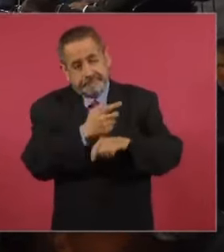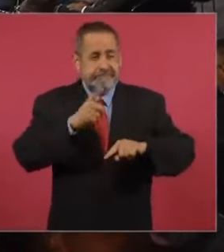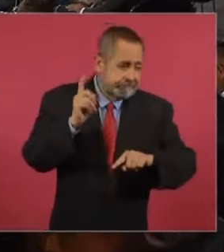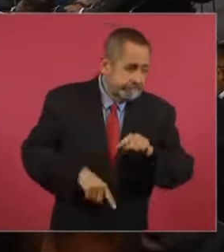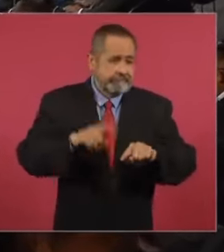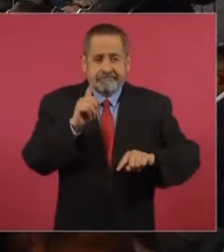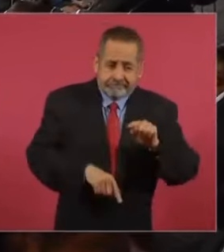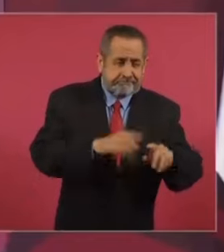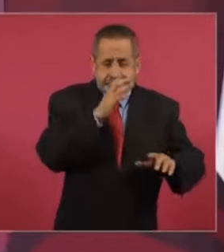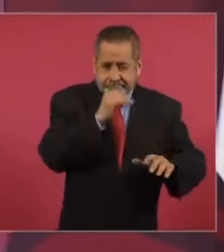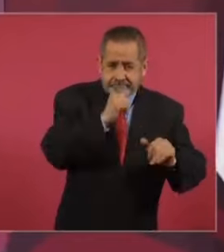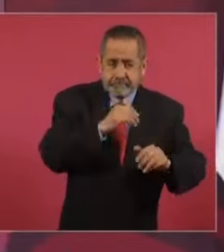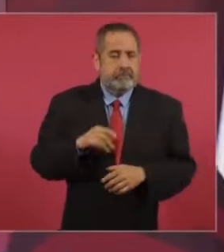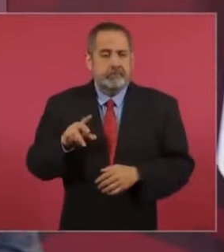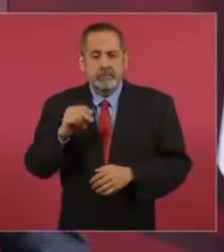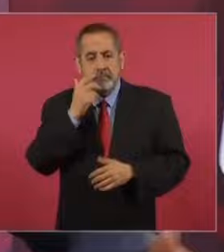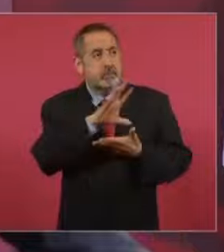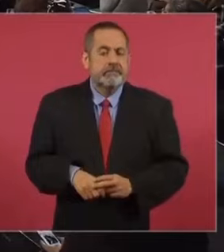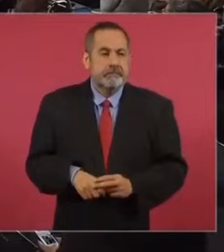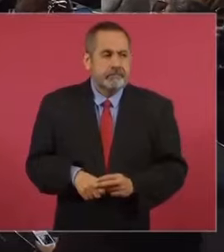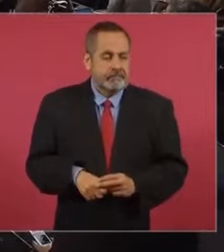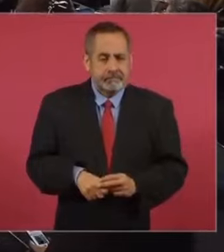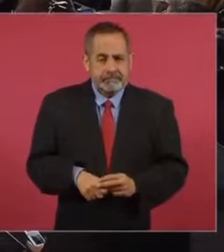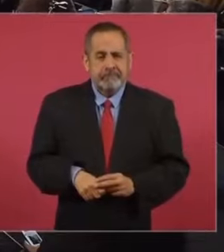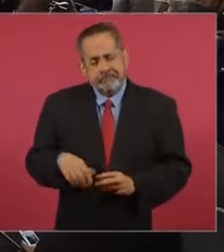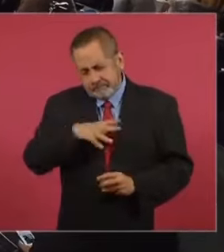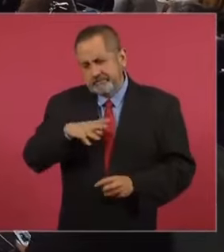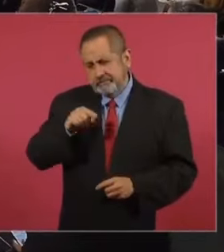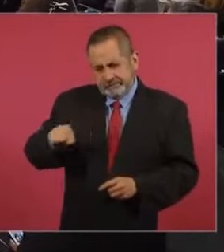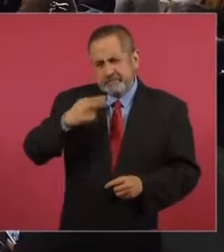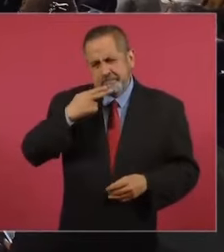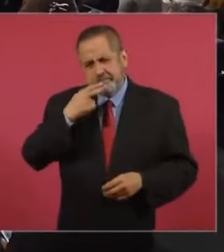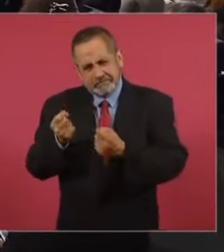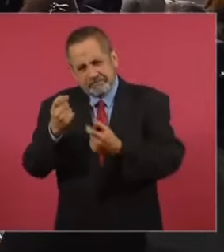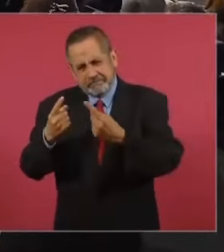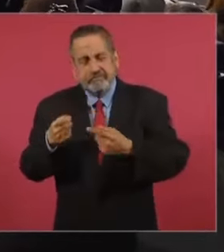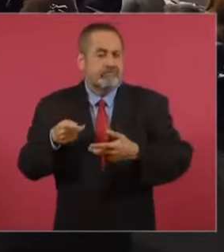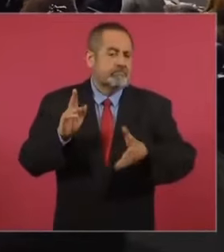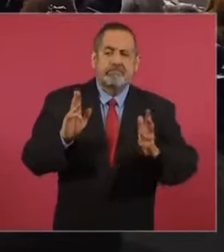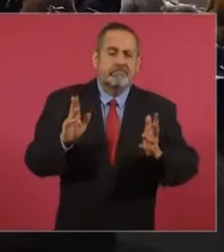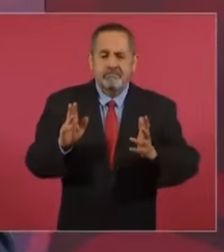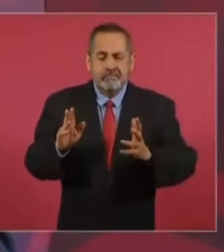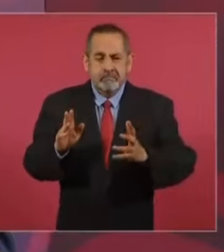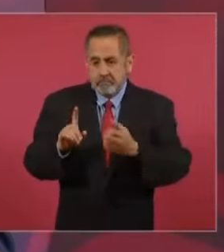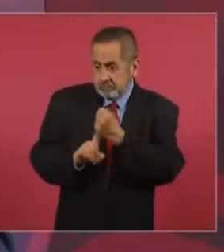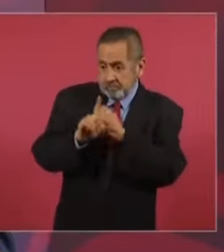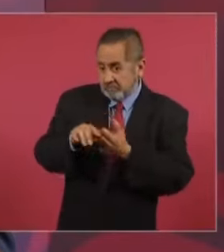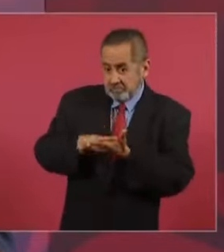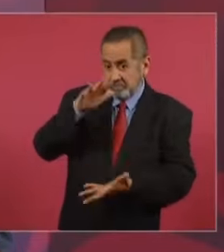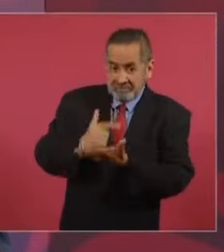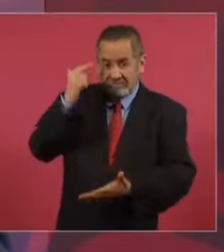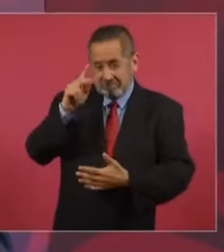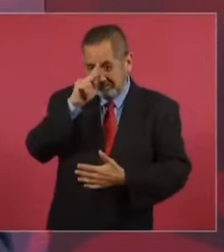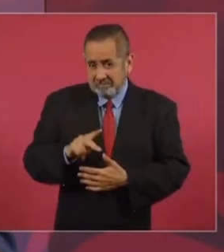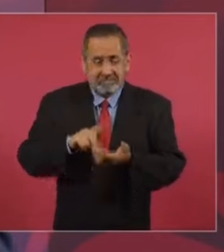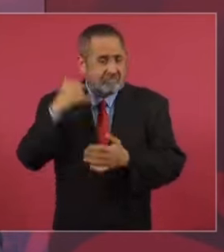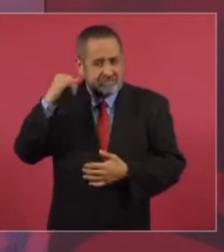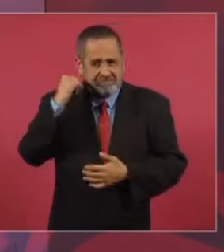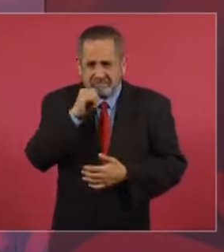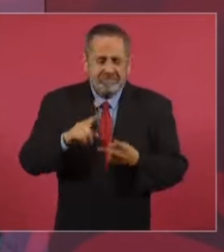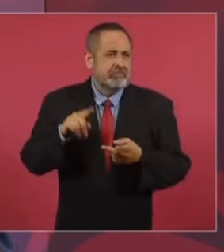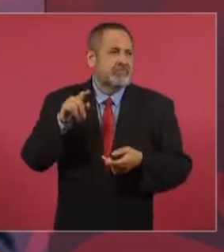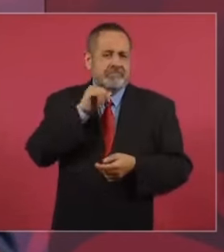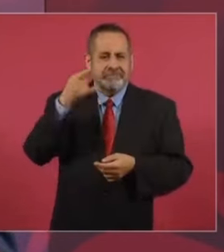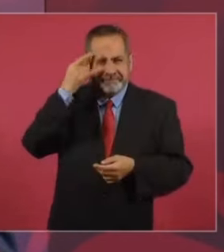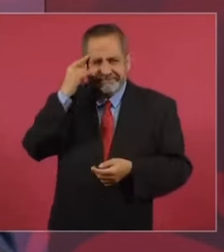no queremos que se extienda. Existe, pues, consumo, pero no es un problema. O no existe consumo de droga en Yucatán, no